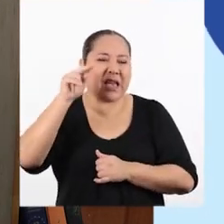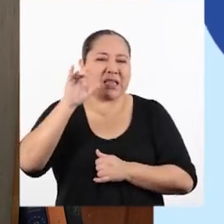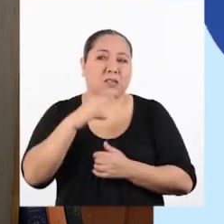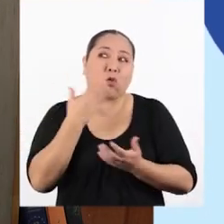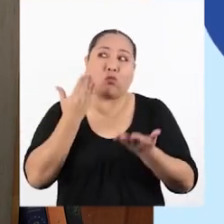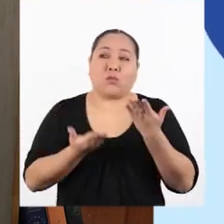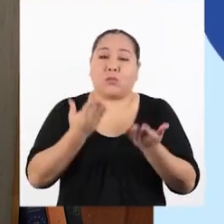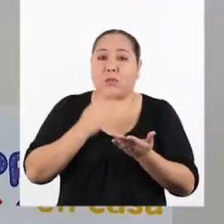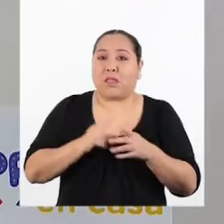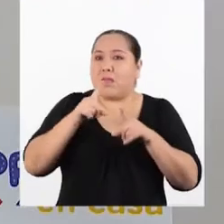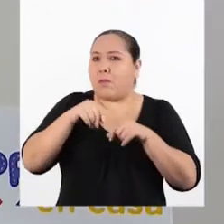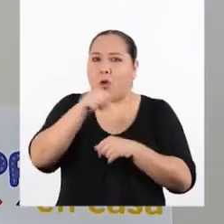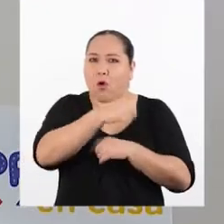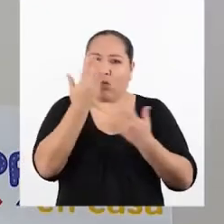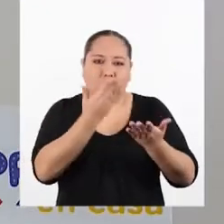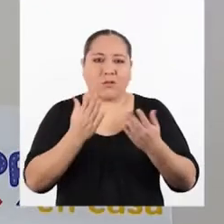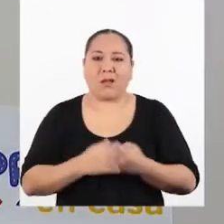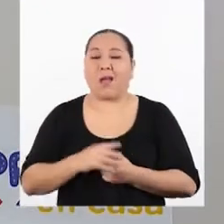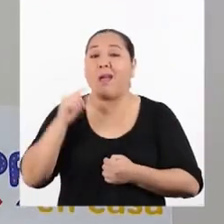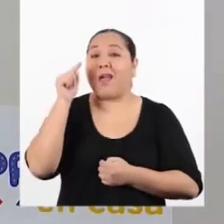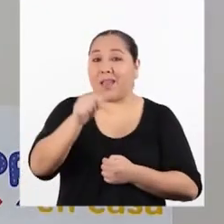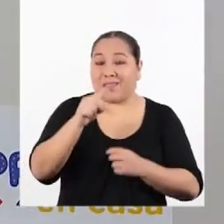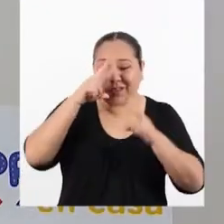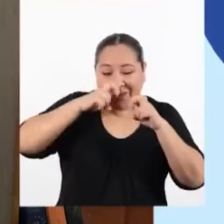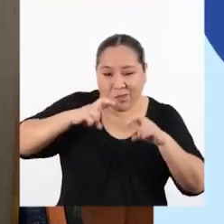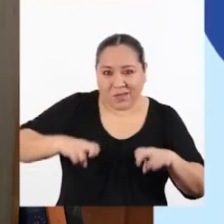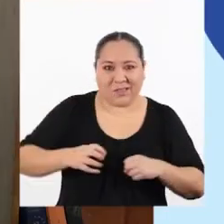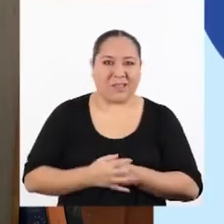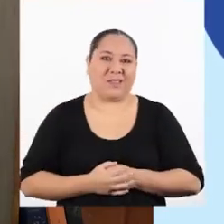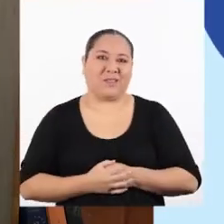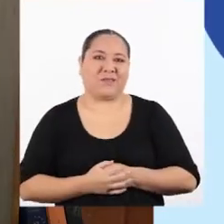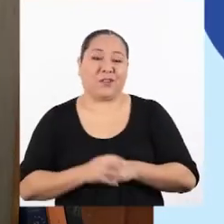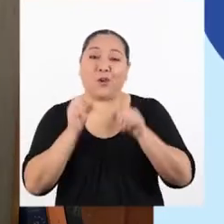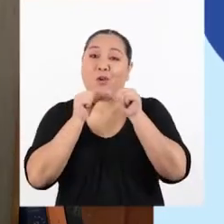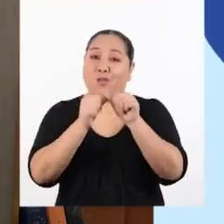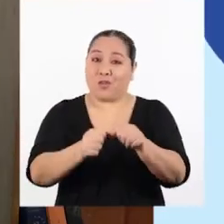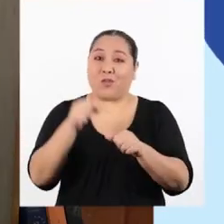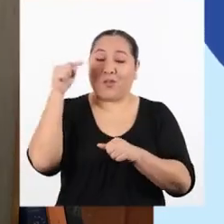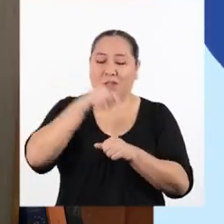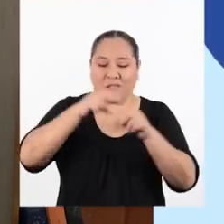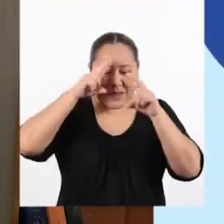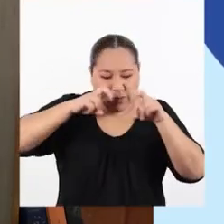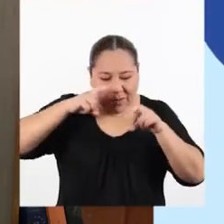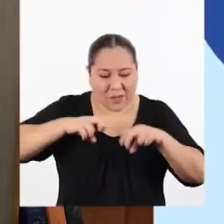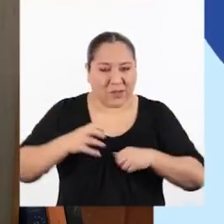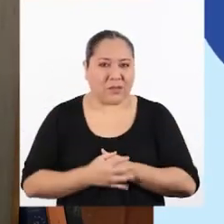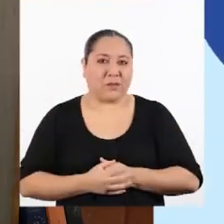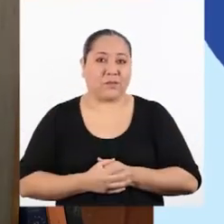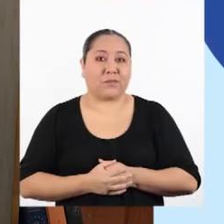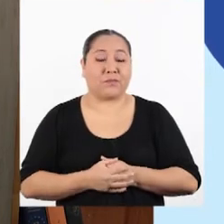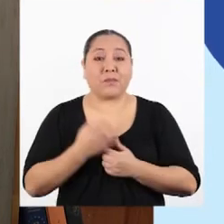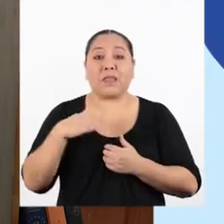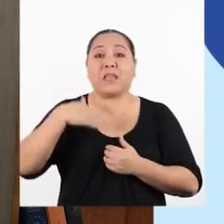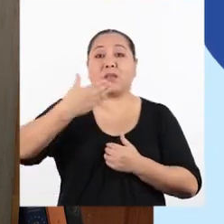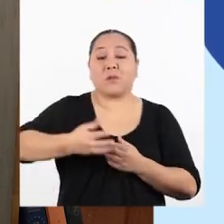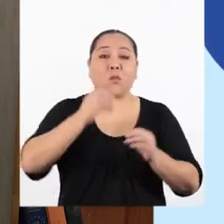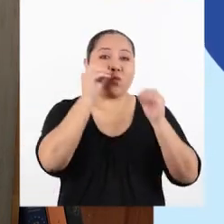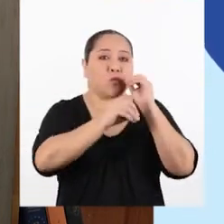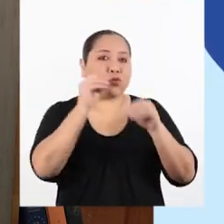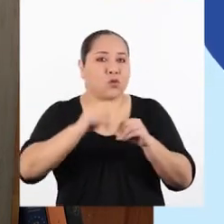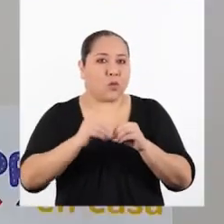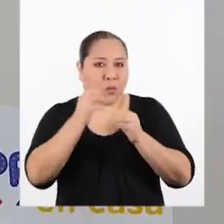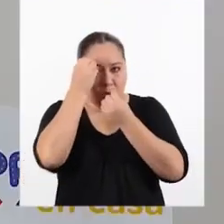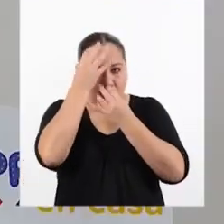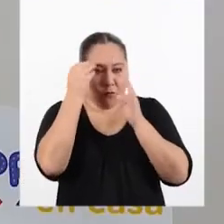de otro factor. Eso es lo que hay que averiguar. Continuando con la indagación, procedimos a generar